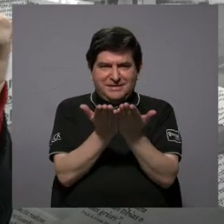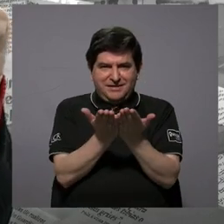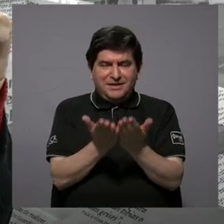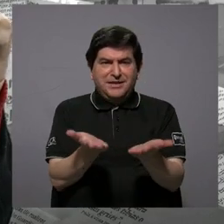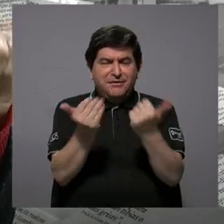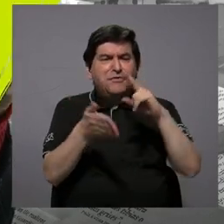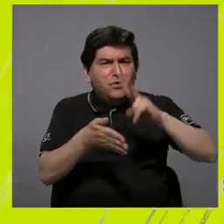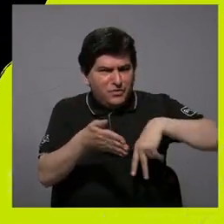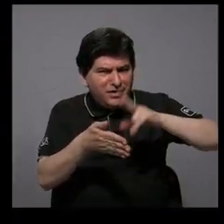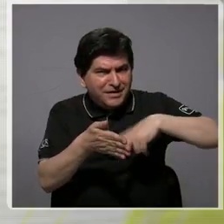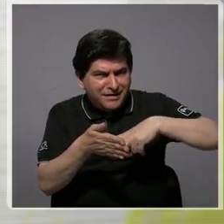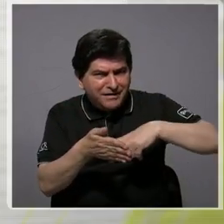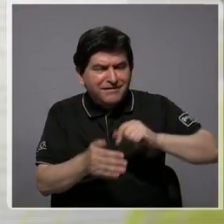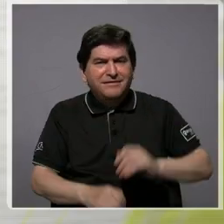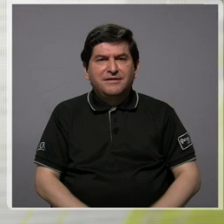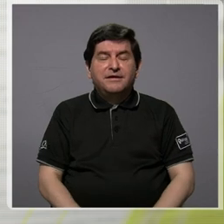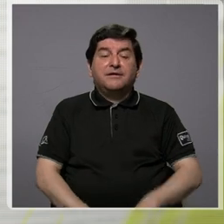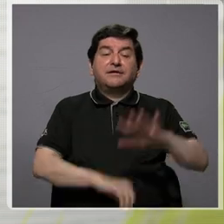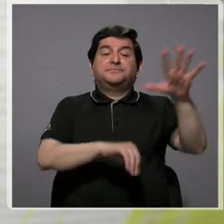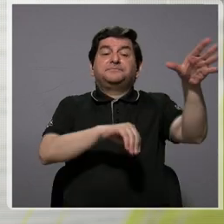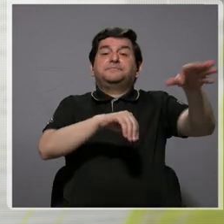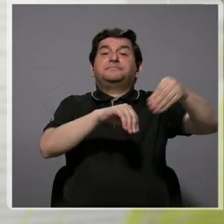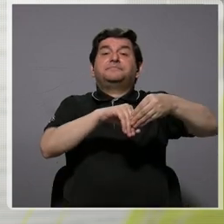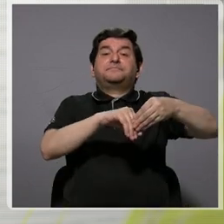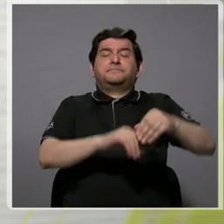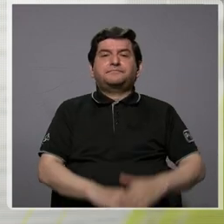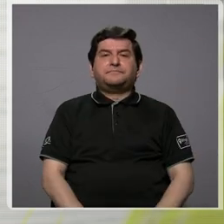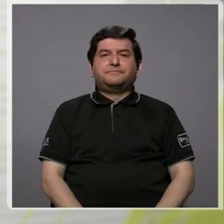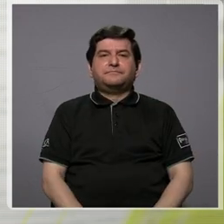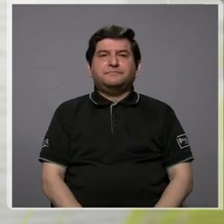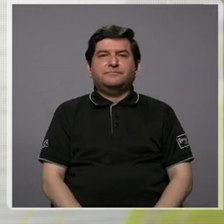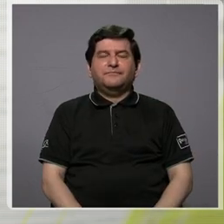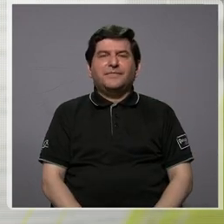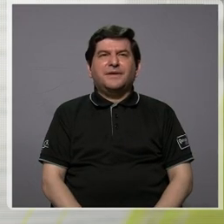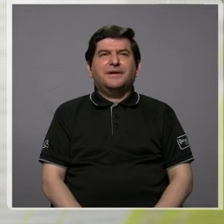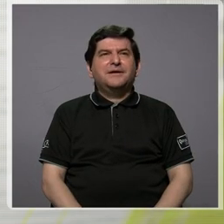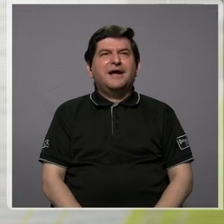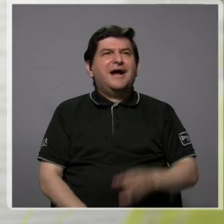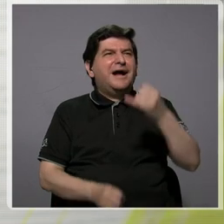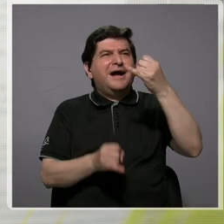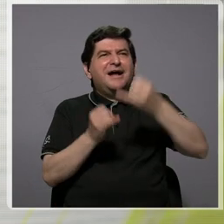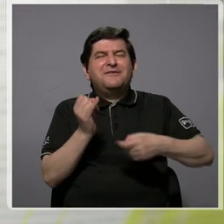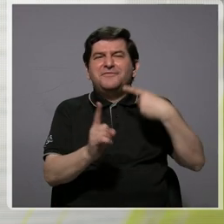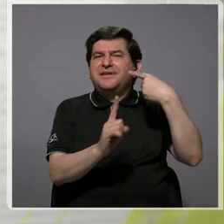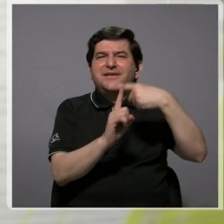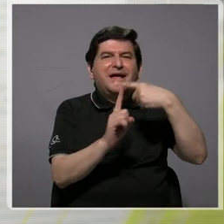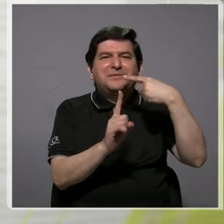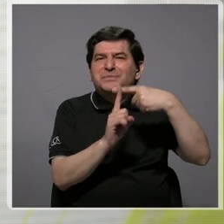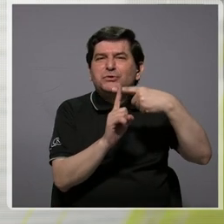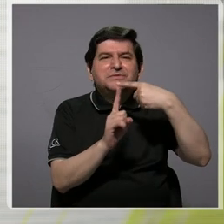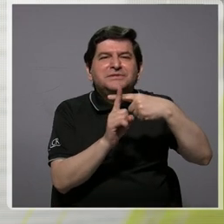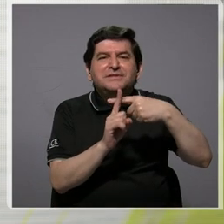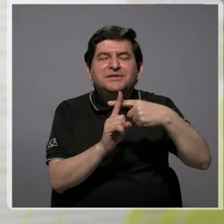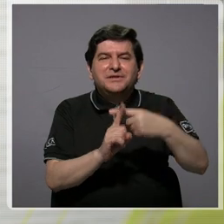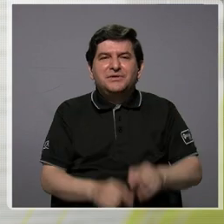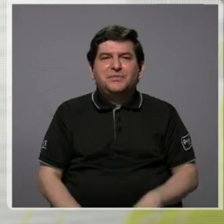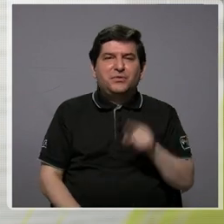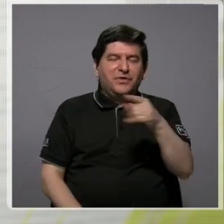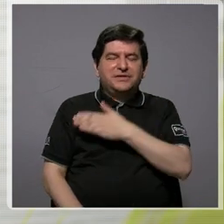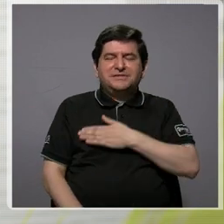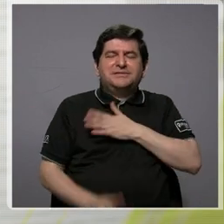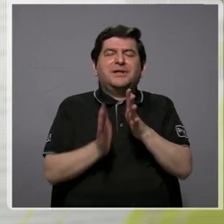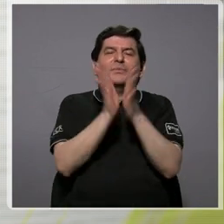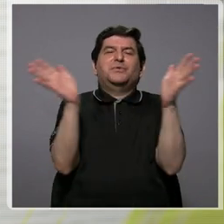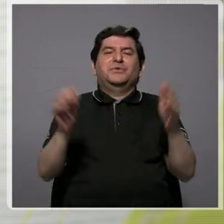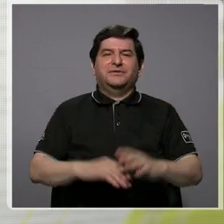no sé si quiere leer y además de eso, ¿qué vemos de finalizar con algo positivo de esta disculpa